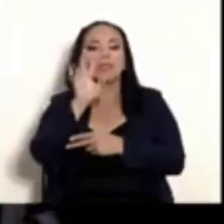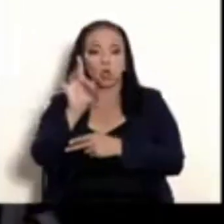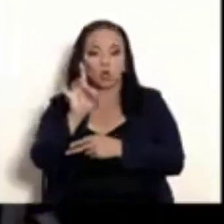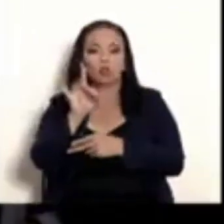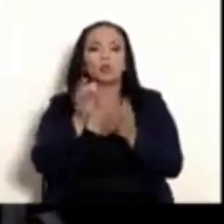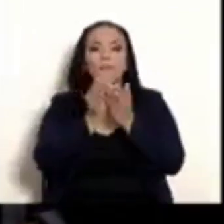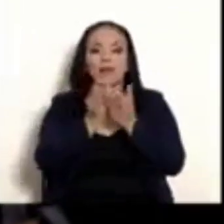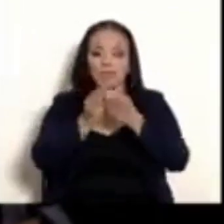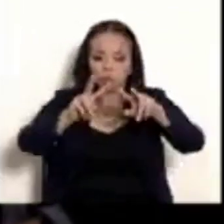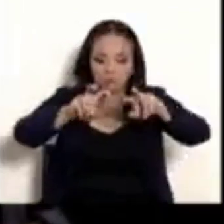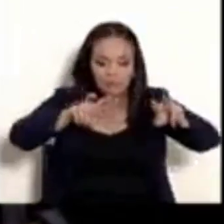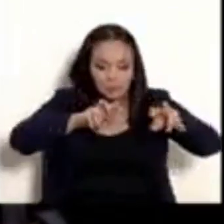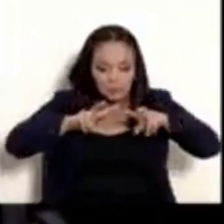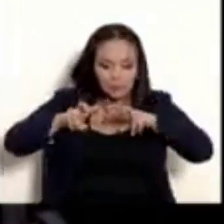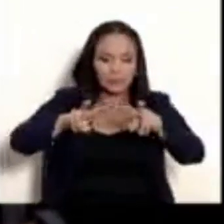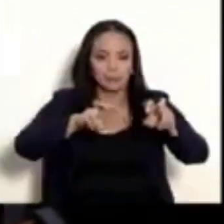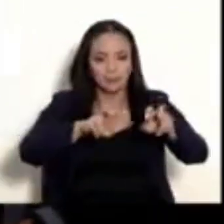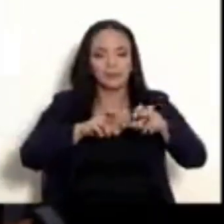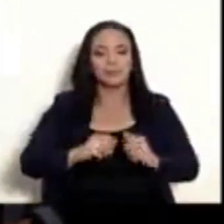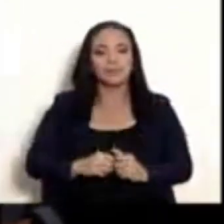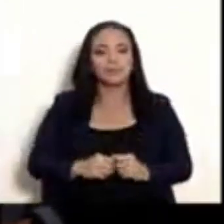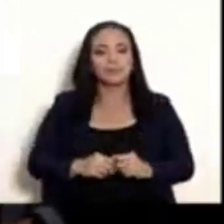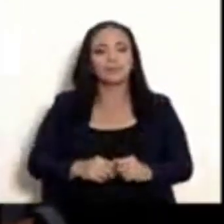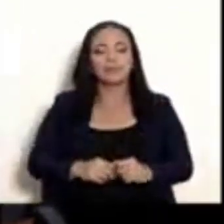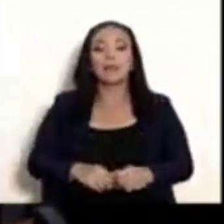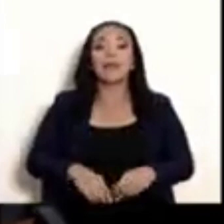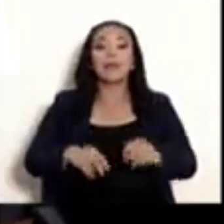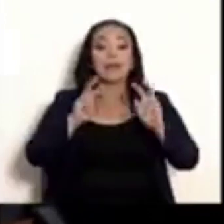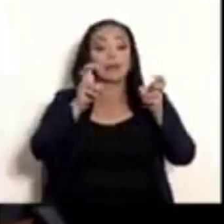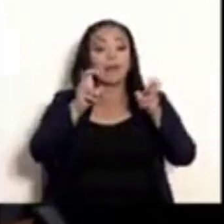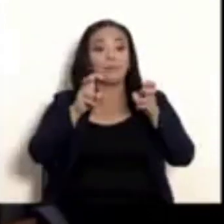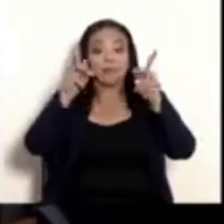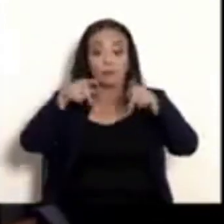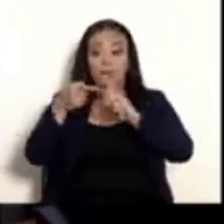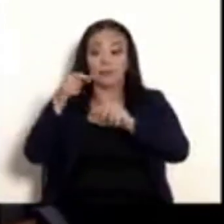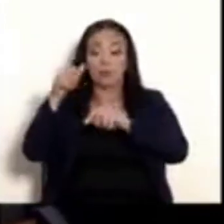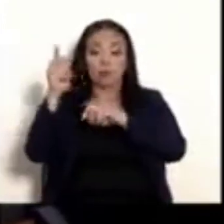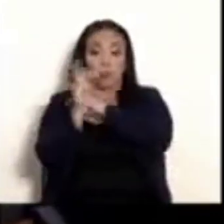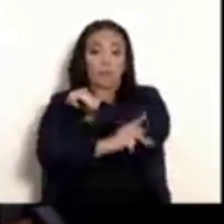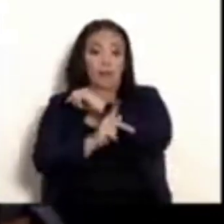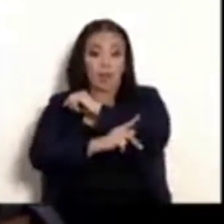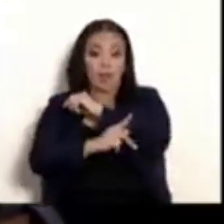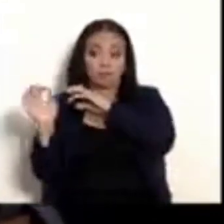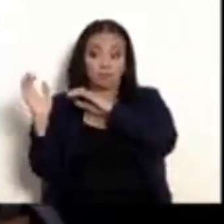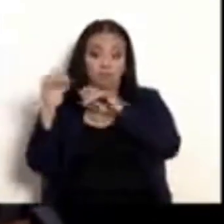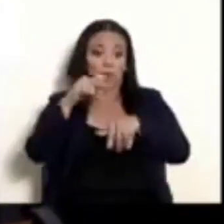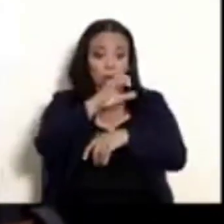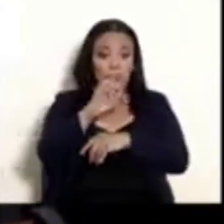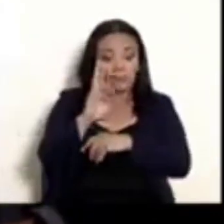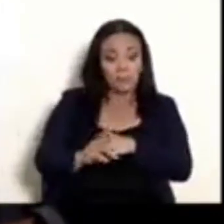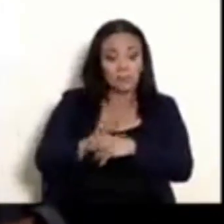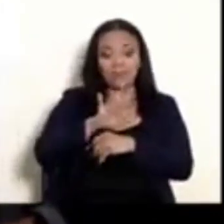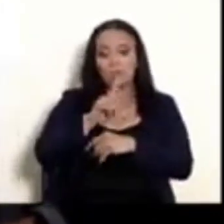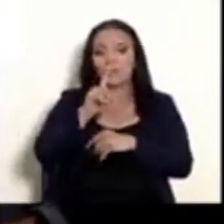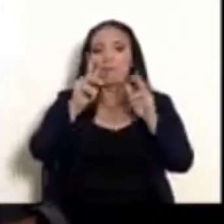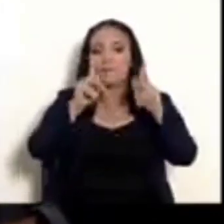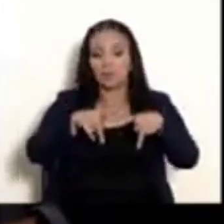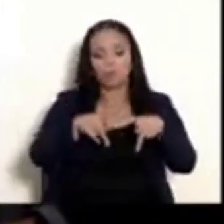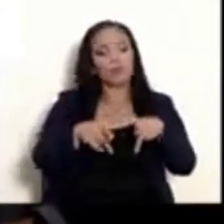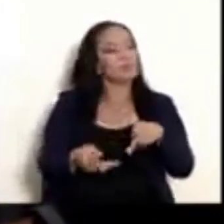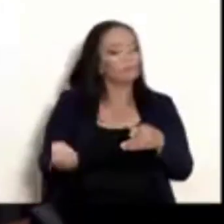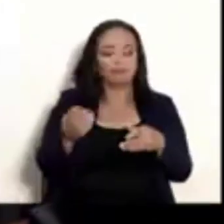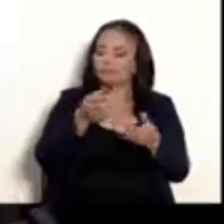embarcaciones. Y en el ámbito migratorio, 51 personas fueron deportadas y se han dado